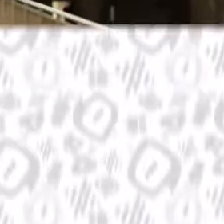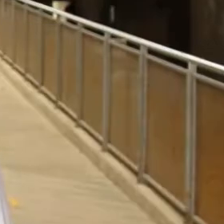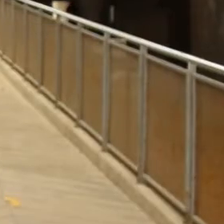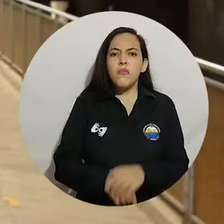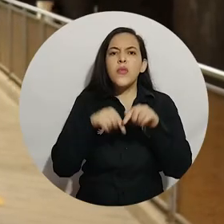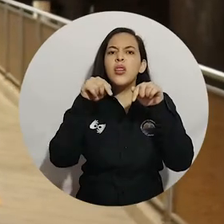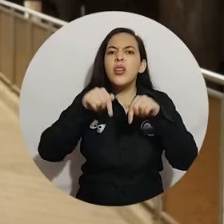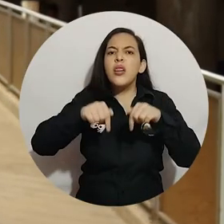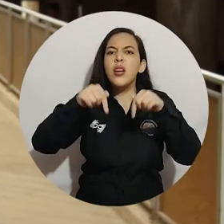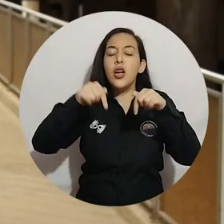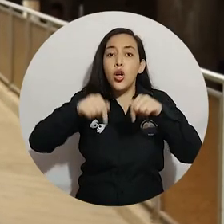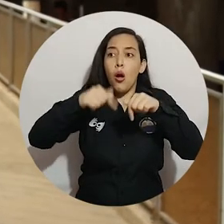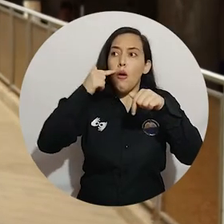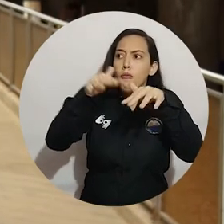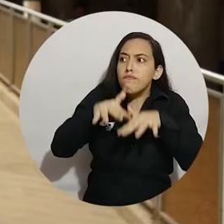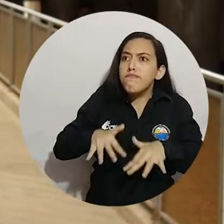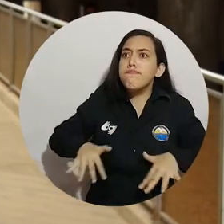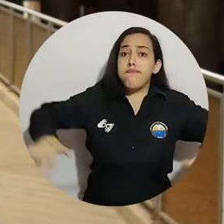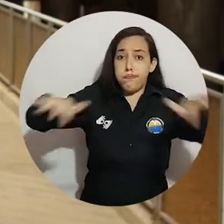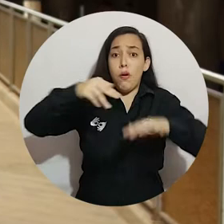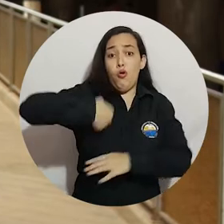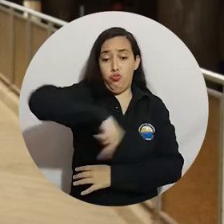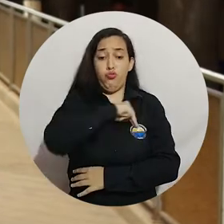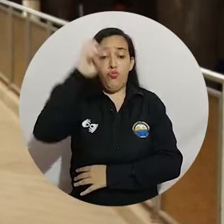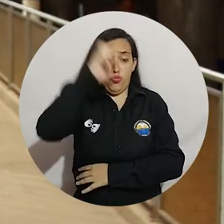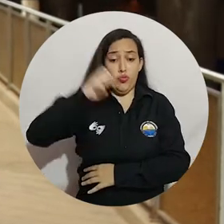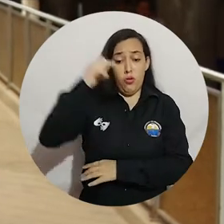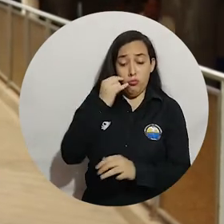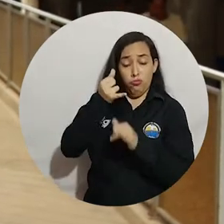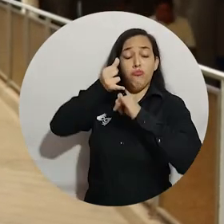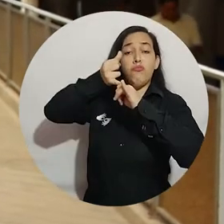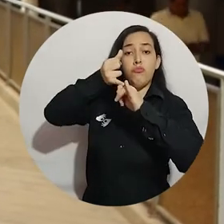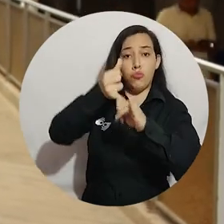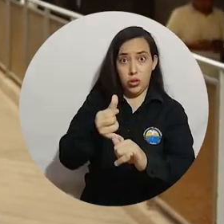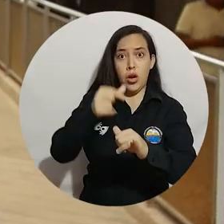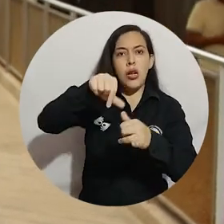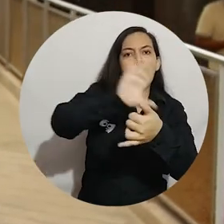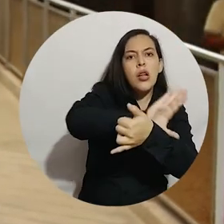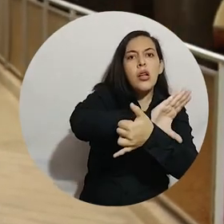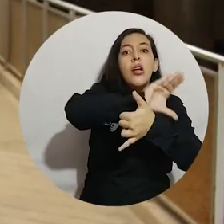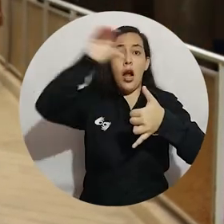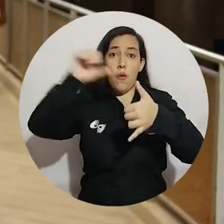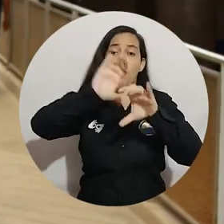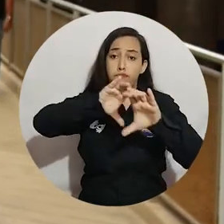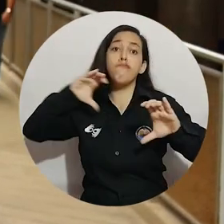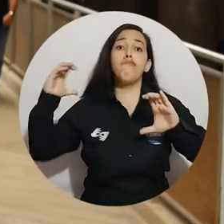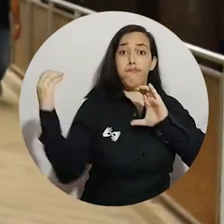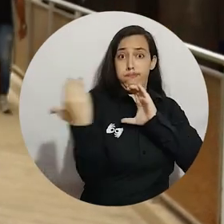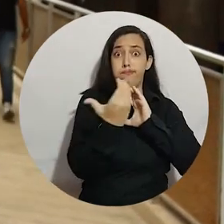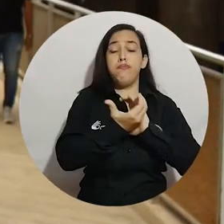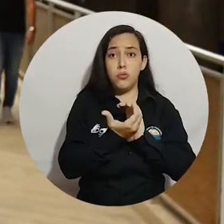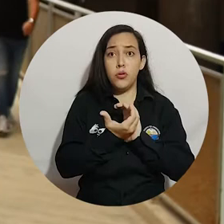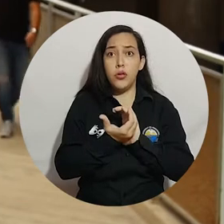Aquí encontramos que se desarrolla un gran escenario para los futuros profesionales de la ingeniería industrial en el Caribe colombiano y en el